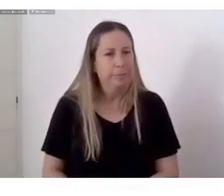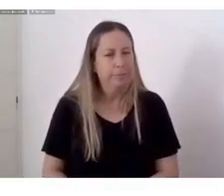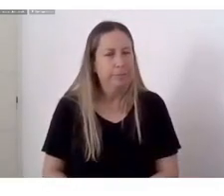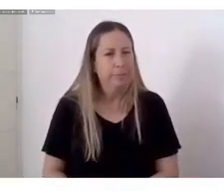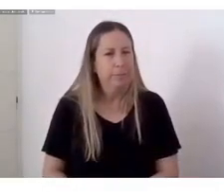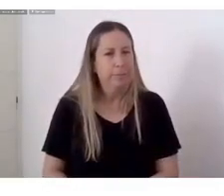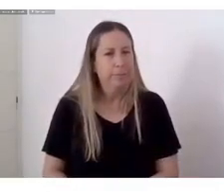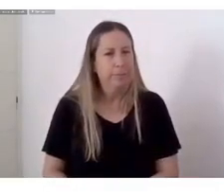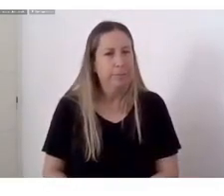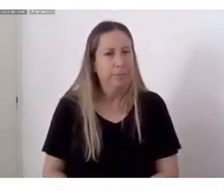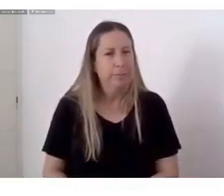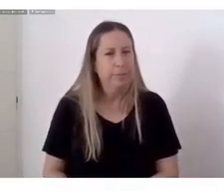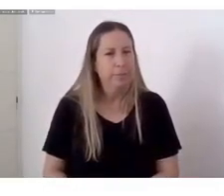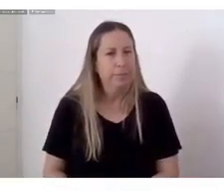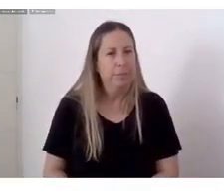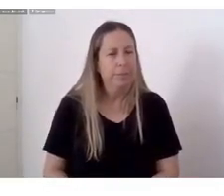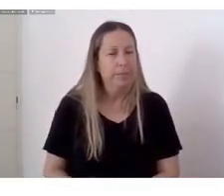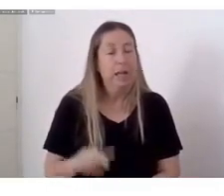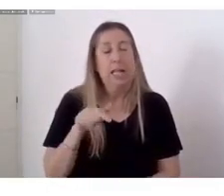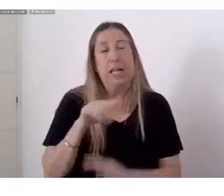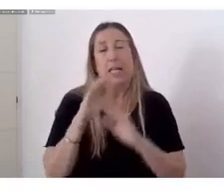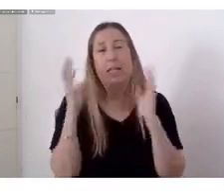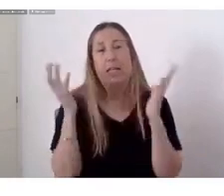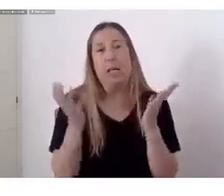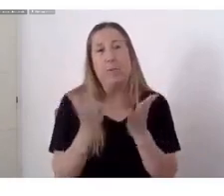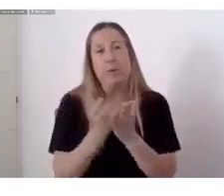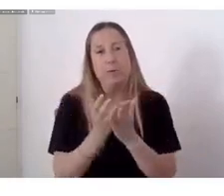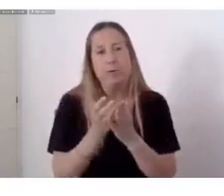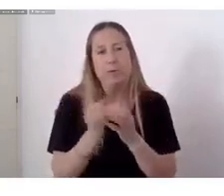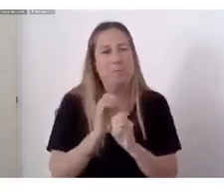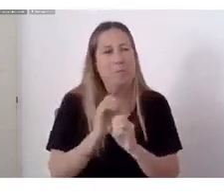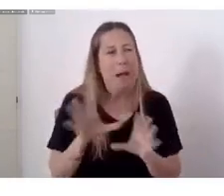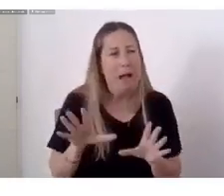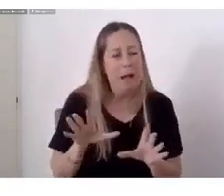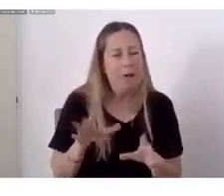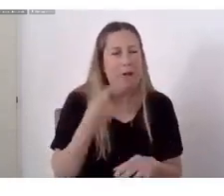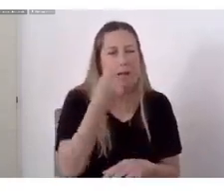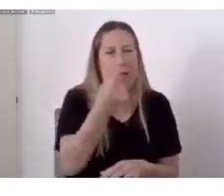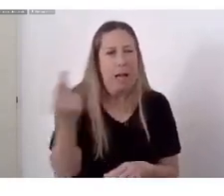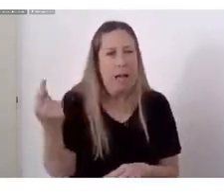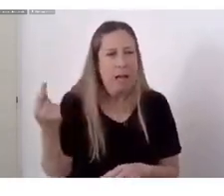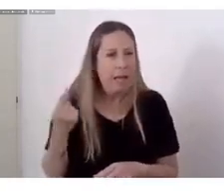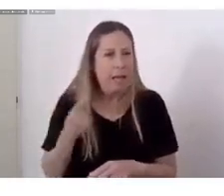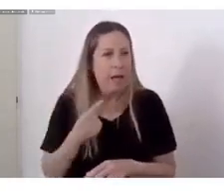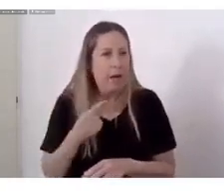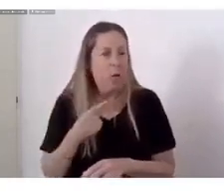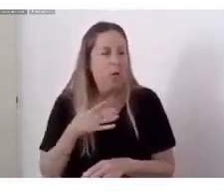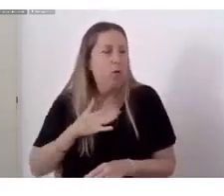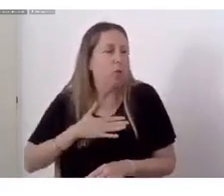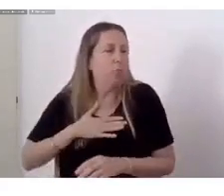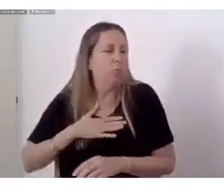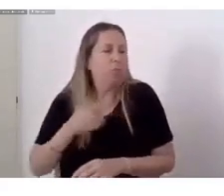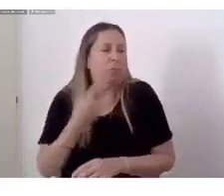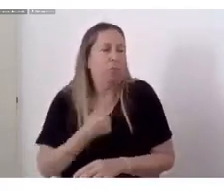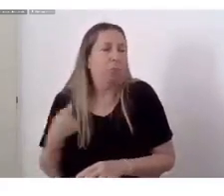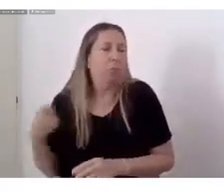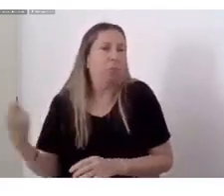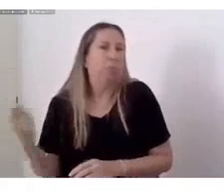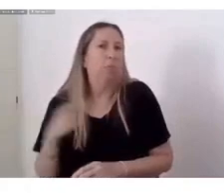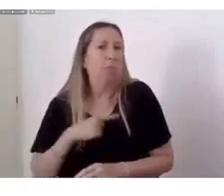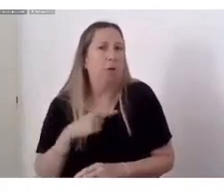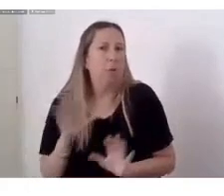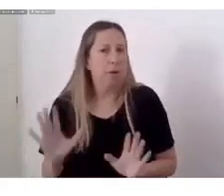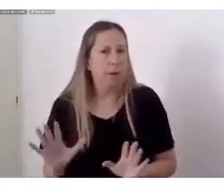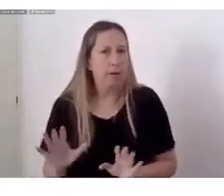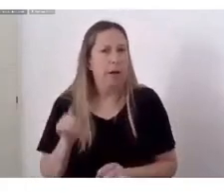En este mundo Macabro Cada cual Cumple su parte Ahora me queda Claro